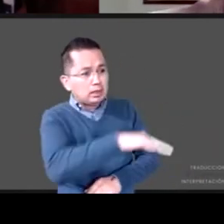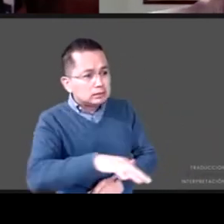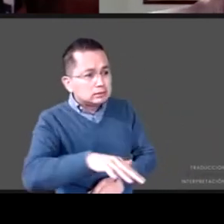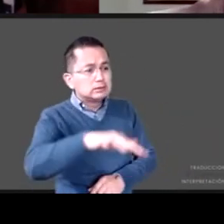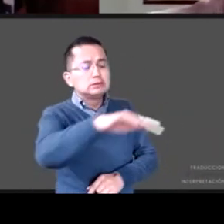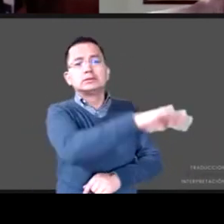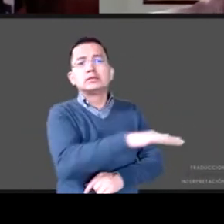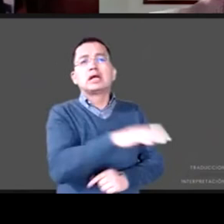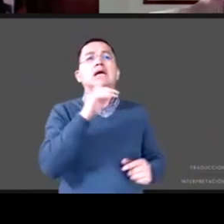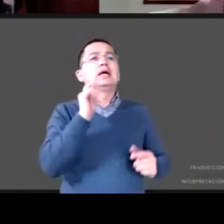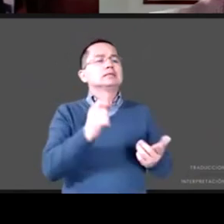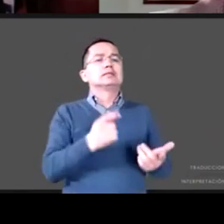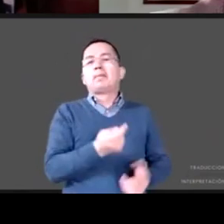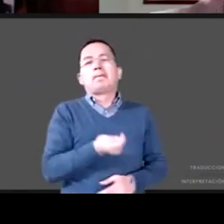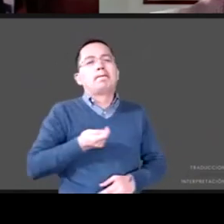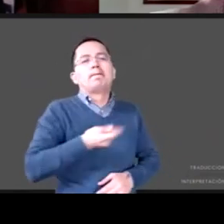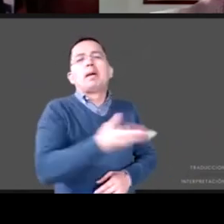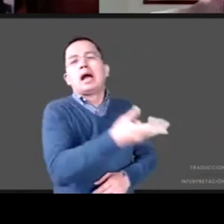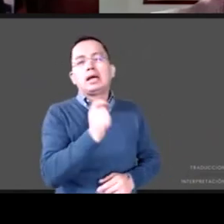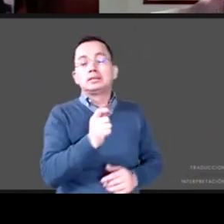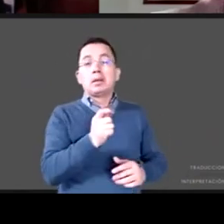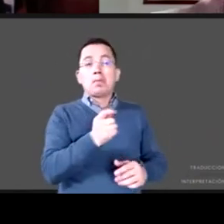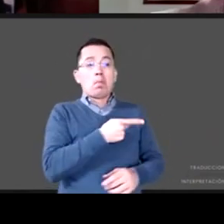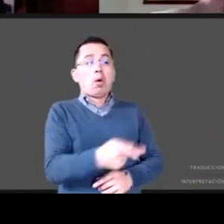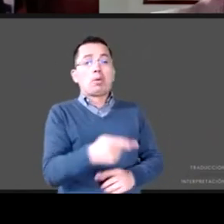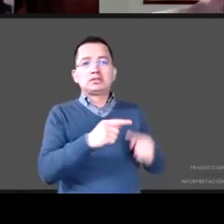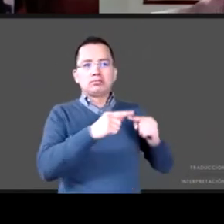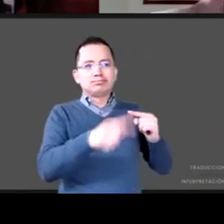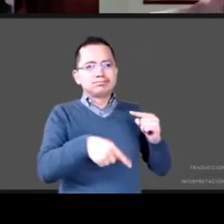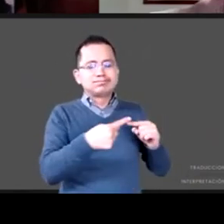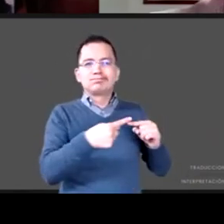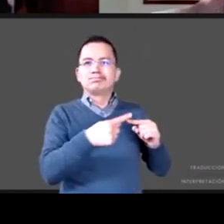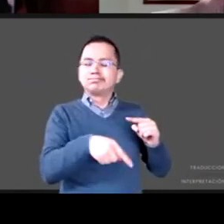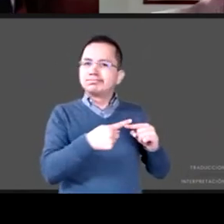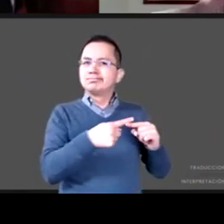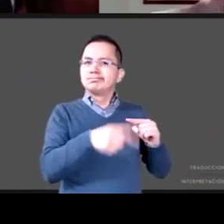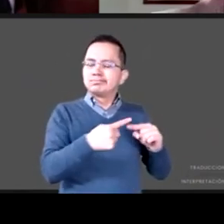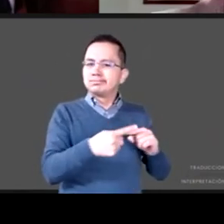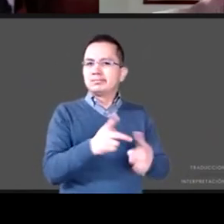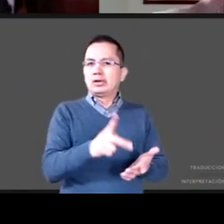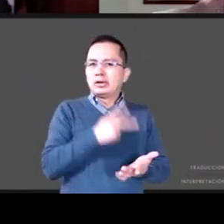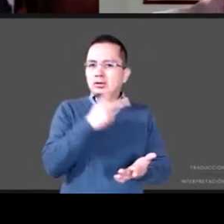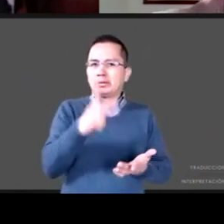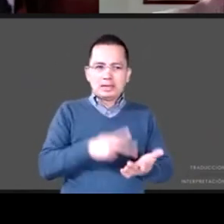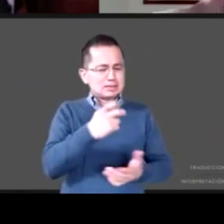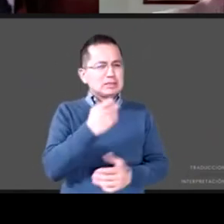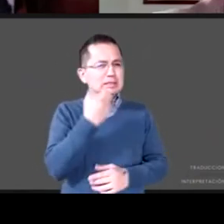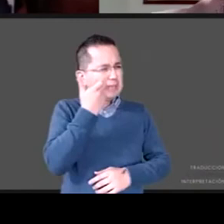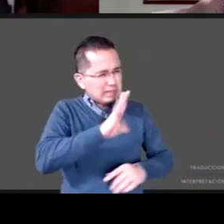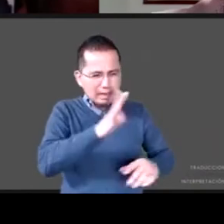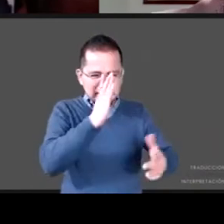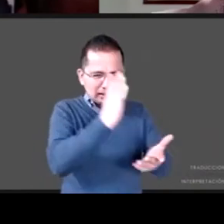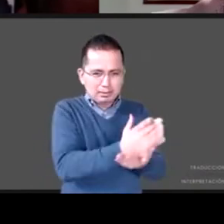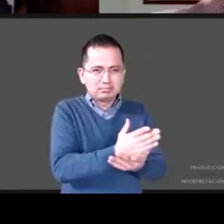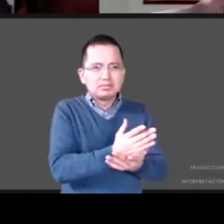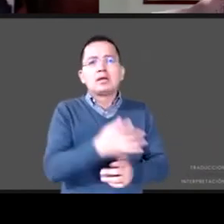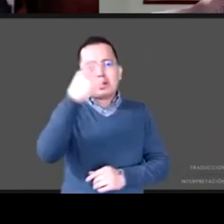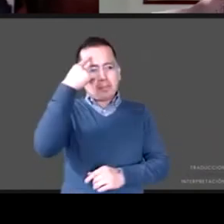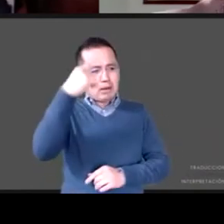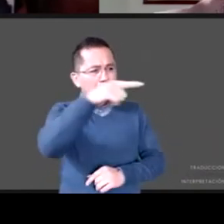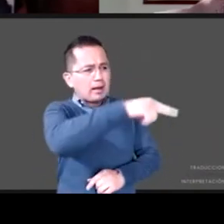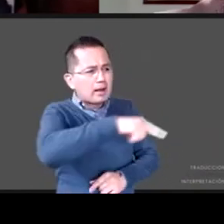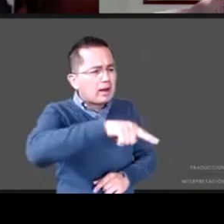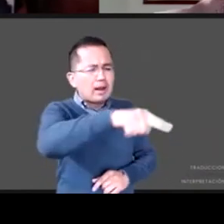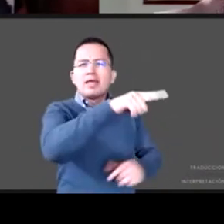ciclo de la pobreza si se logra estimular en las familias para que